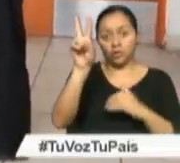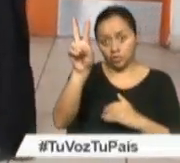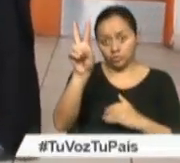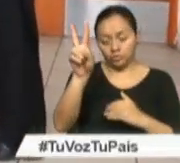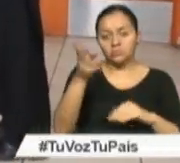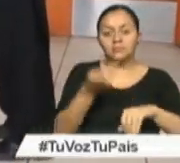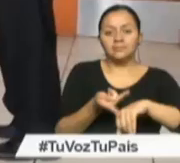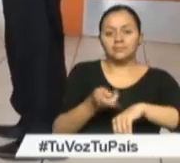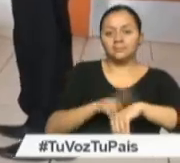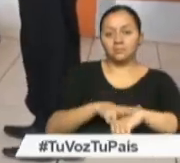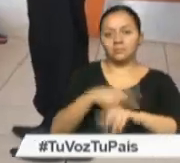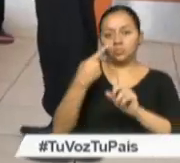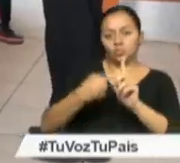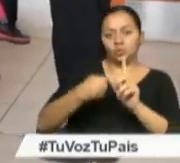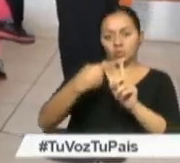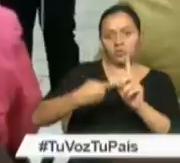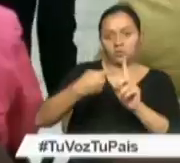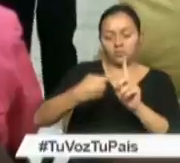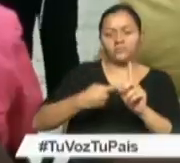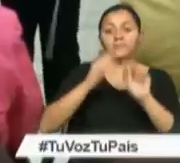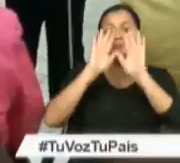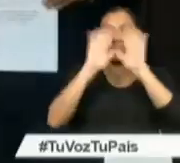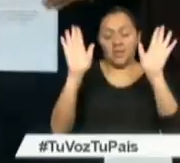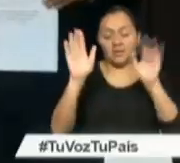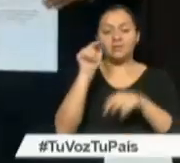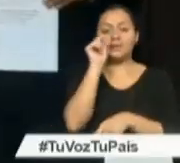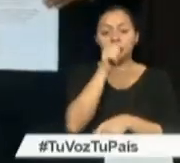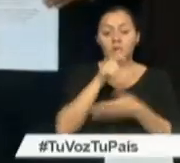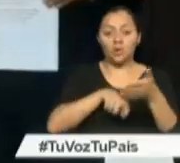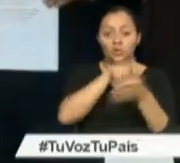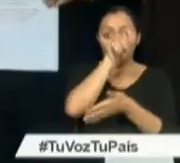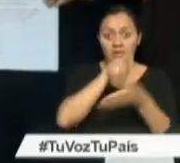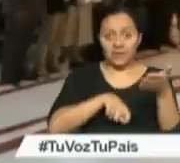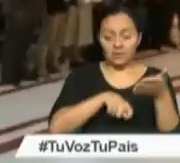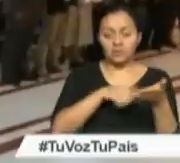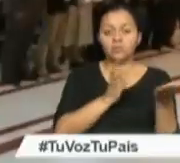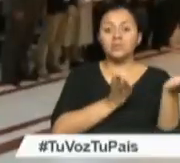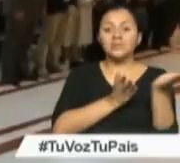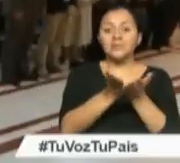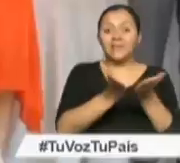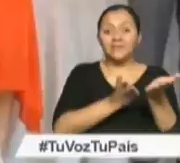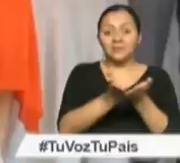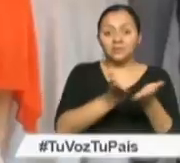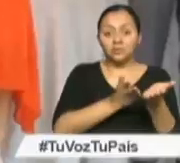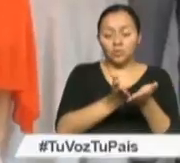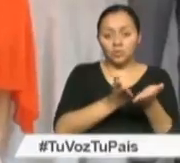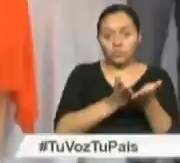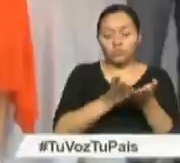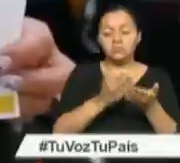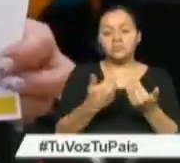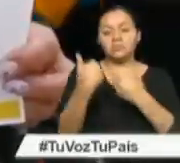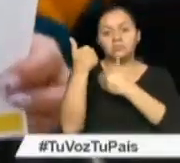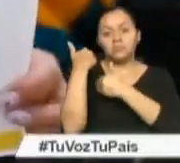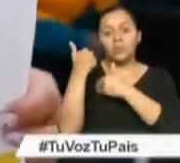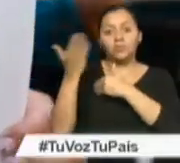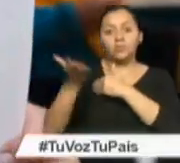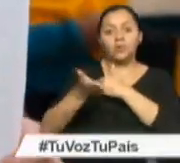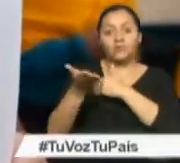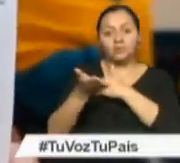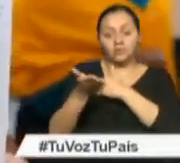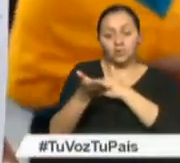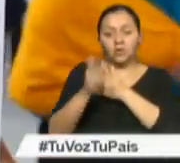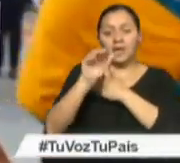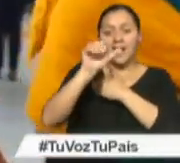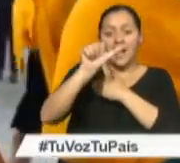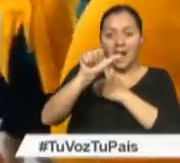escala remunerativa De esta manera quienes tienen contratos de servicios ocasionales con el cargo docente a contrato 2